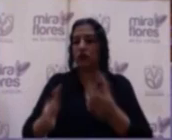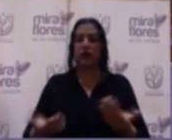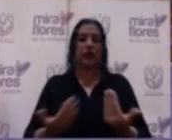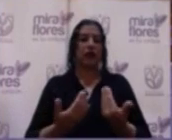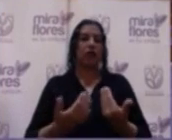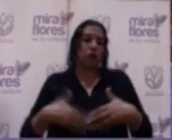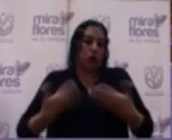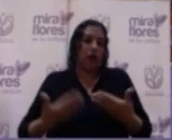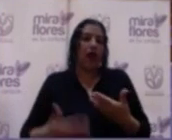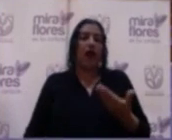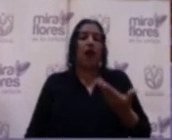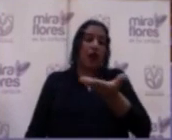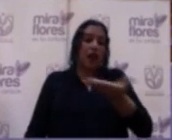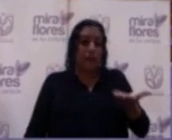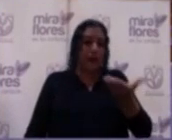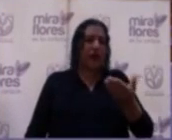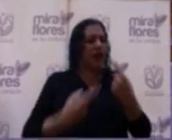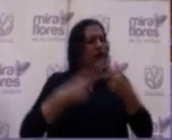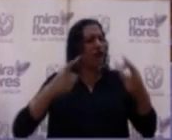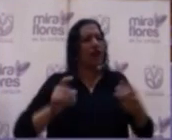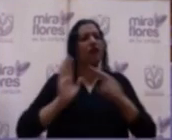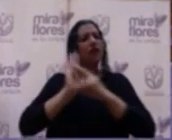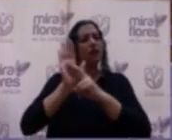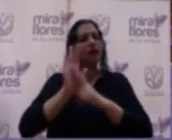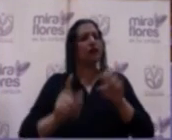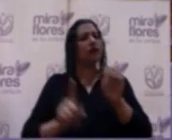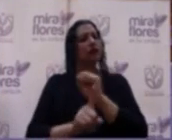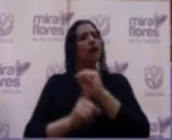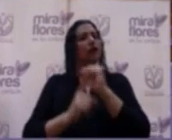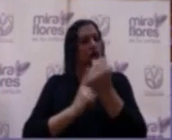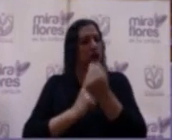invitar a representantes de la sociedad civil